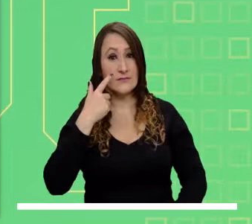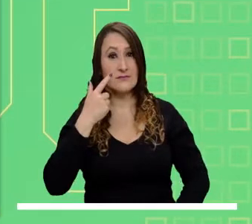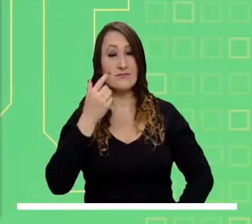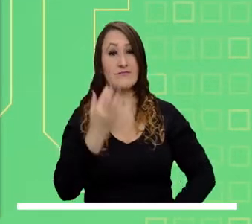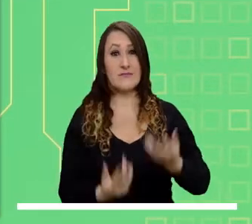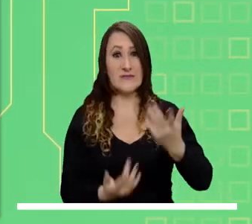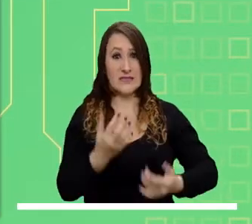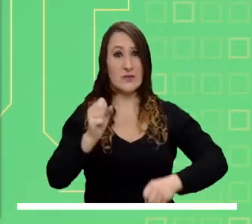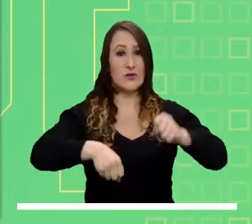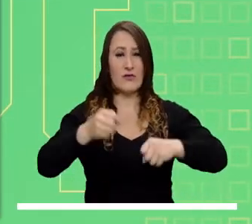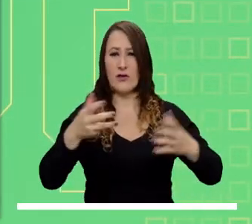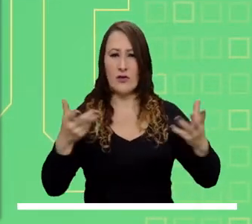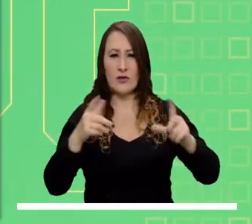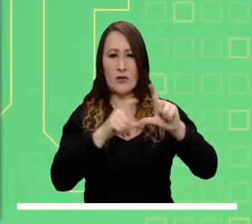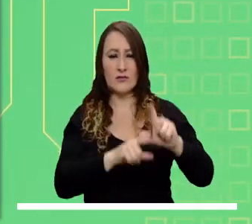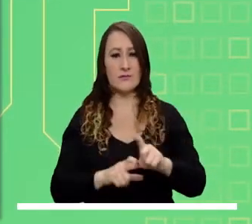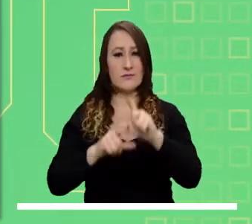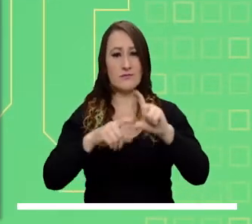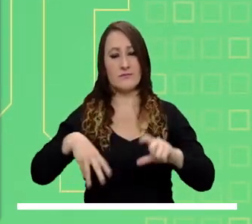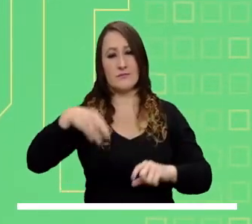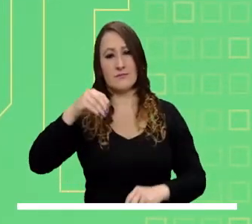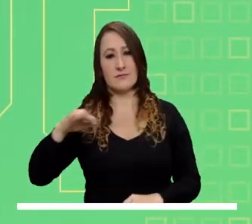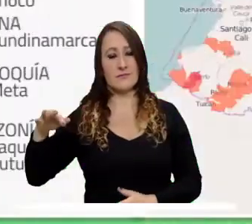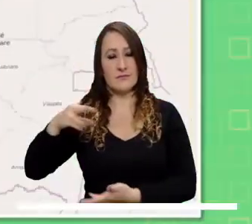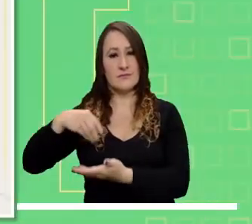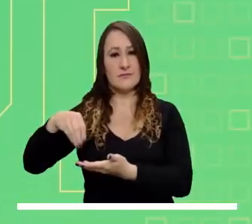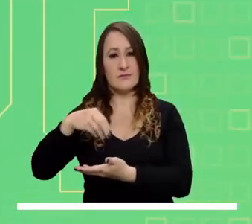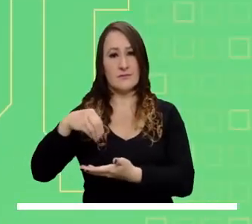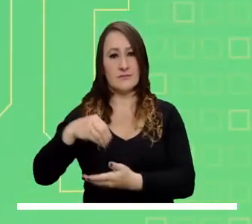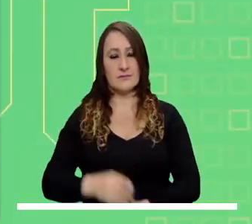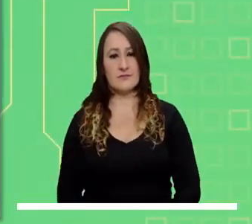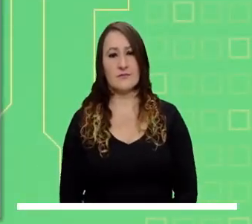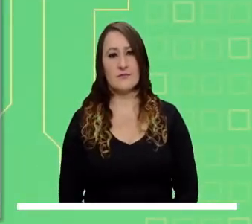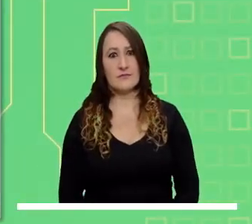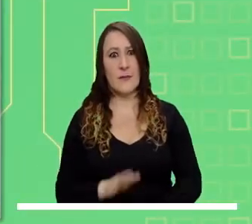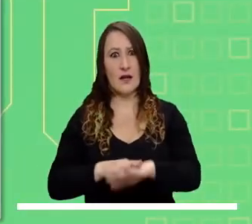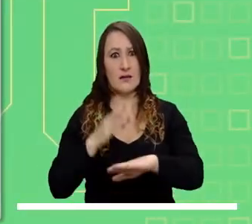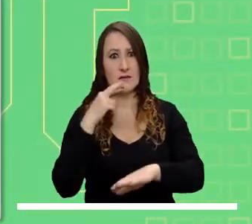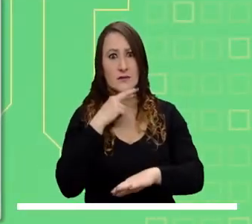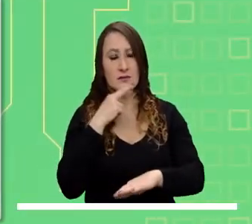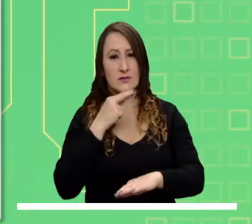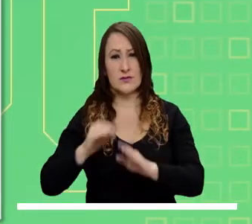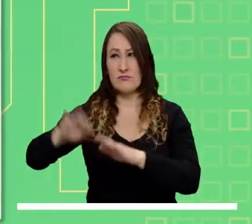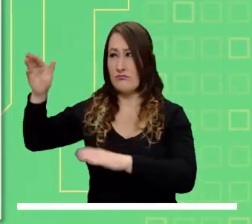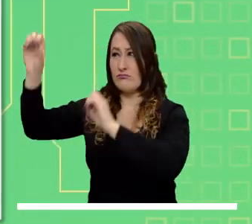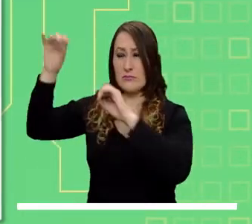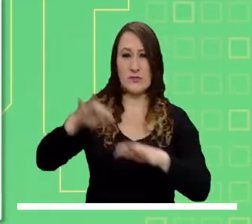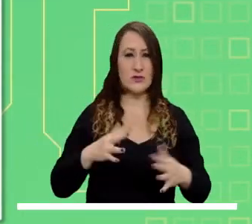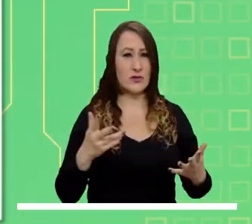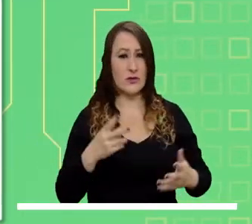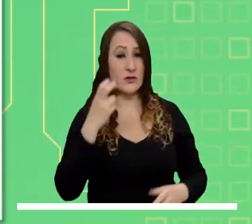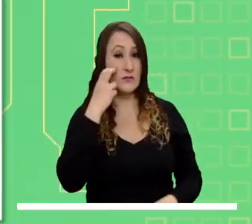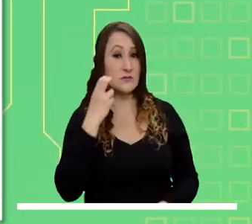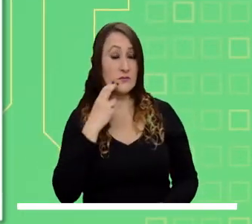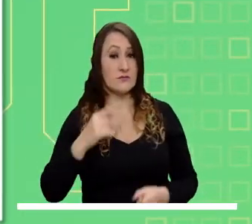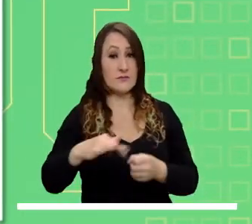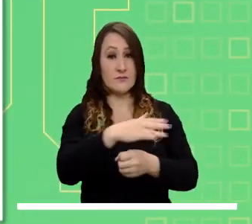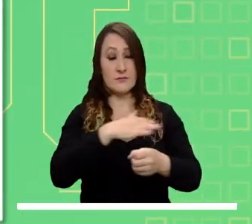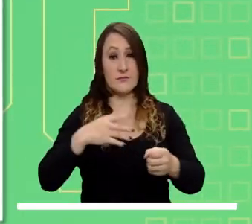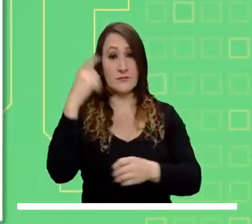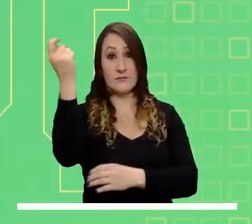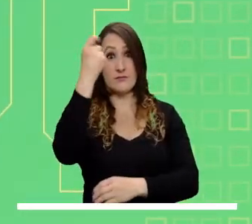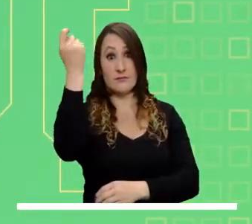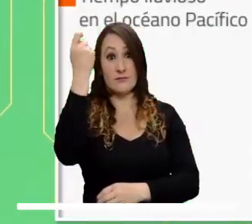Máxima alerta por probabilidad de incendios en La Guajira, Magdalena y Atlántico. Sigue la alerta roja por posibles deslizamientos en Chocó,